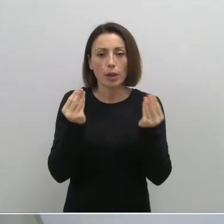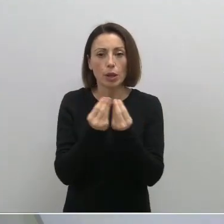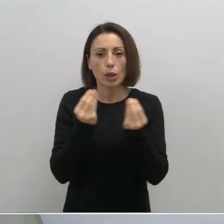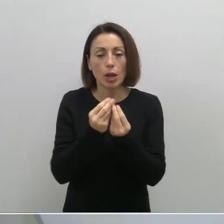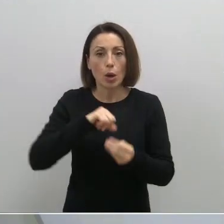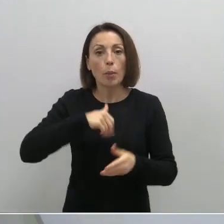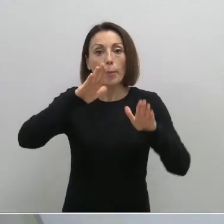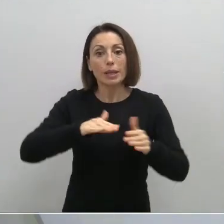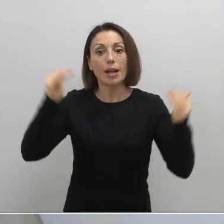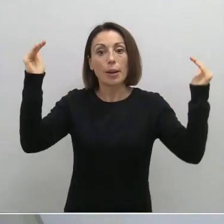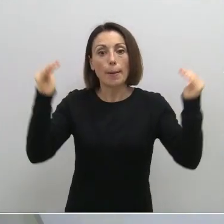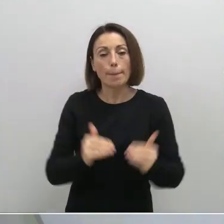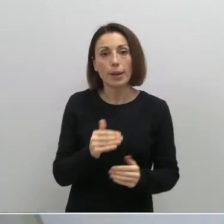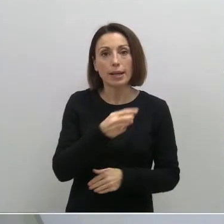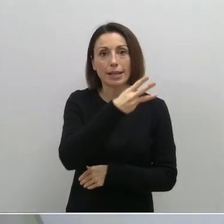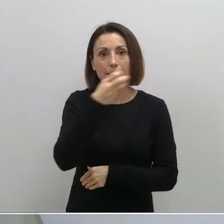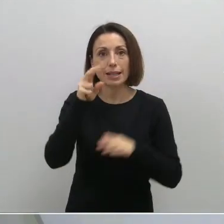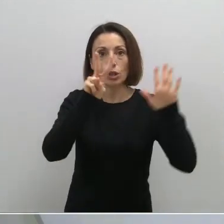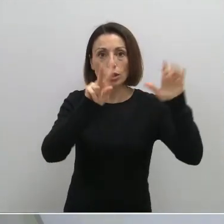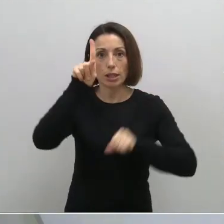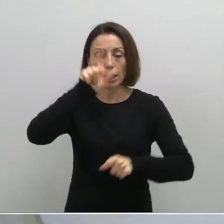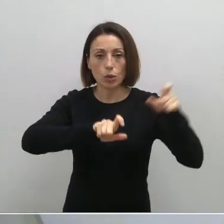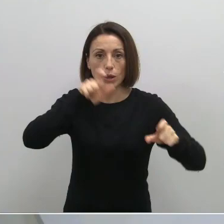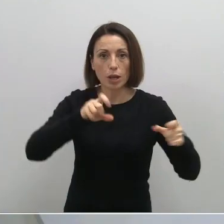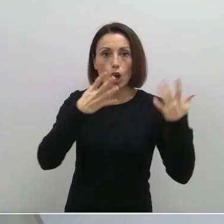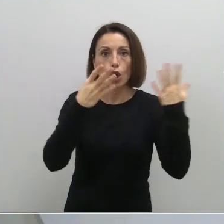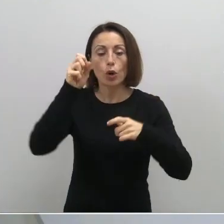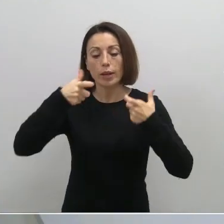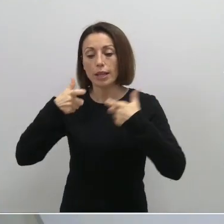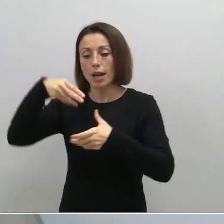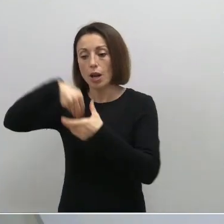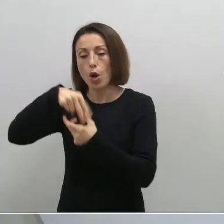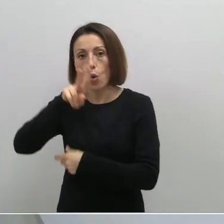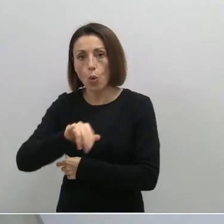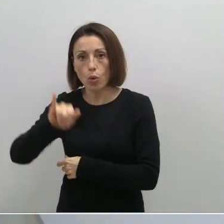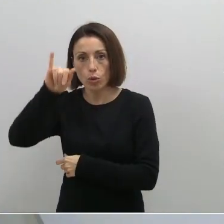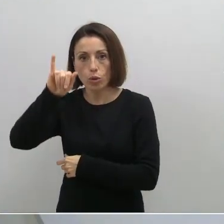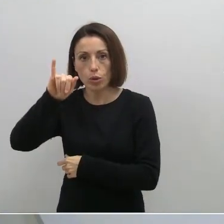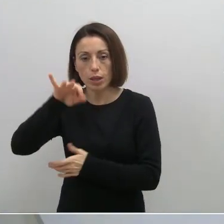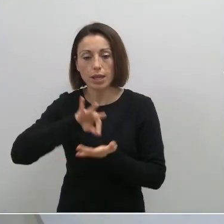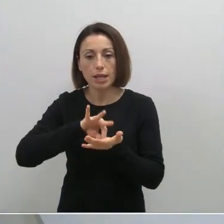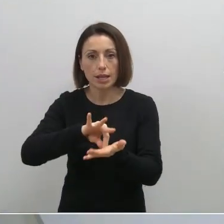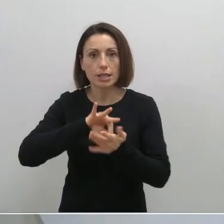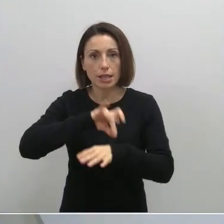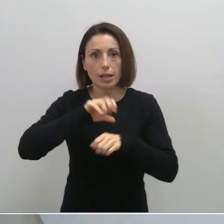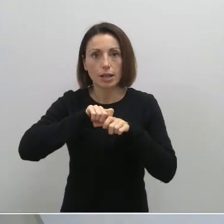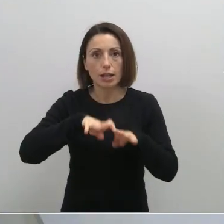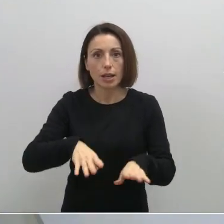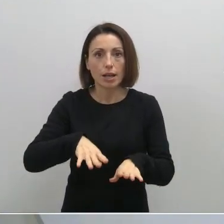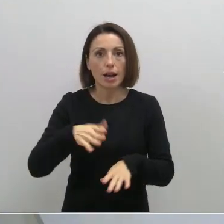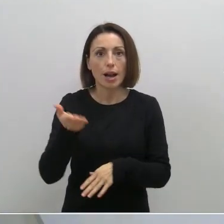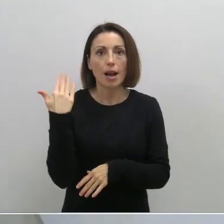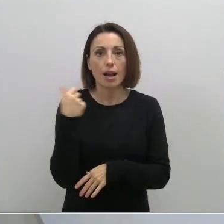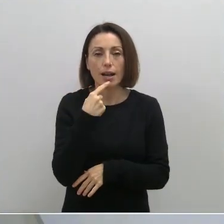personas hospitalizadas, actualmente 371 personas, 90 de ellas en cuidados intensivos. El Servicio de Epidemiología notificó ayer